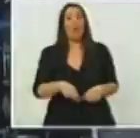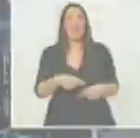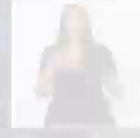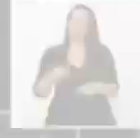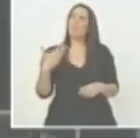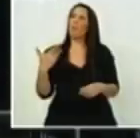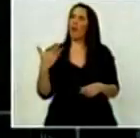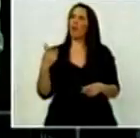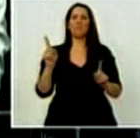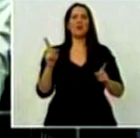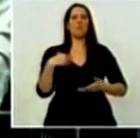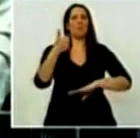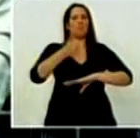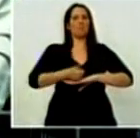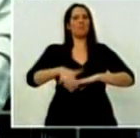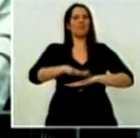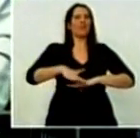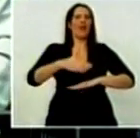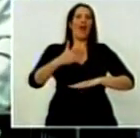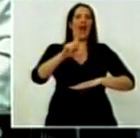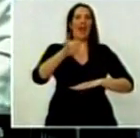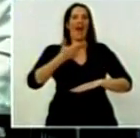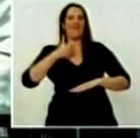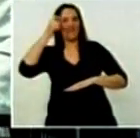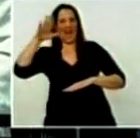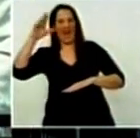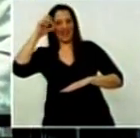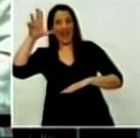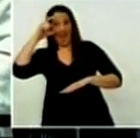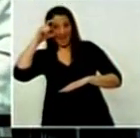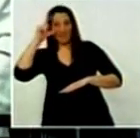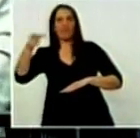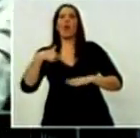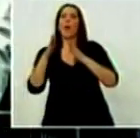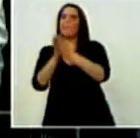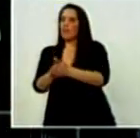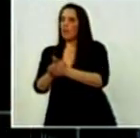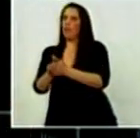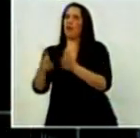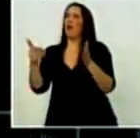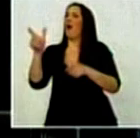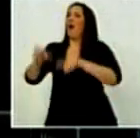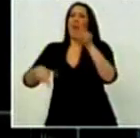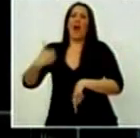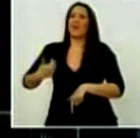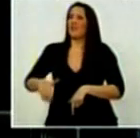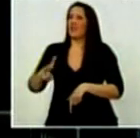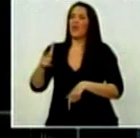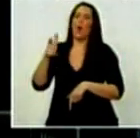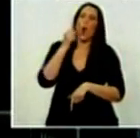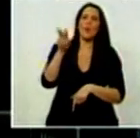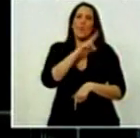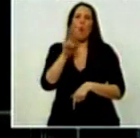cosas. Yo le pido a cada uno de los 350.000 argentinos y argentinas que viven en La Ferrer,